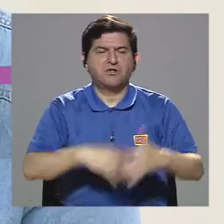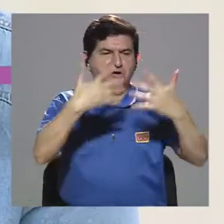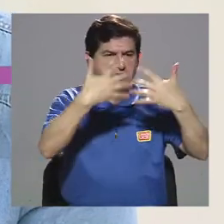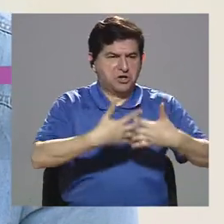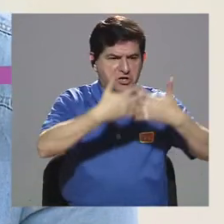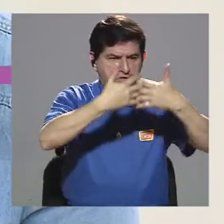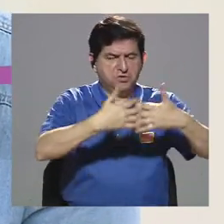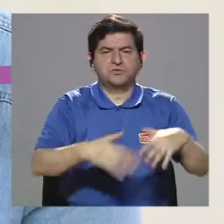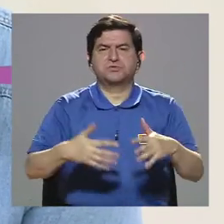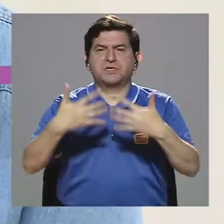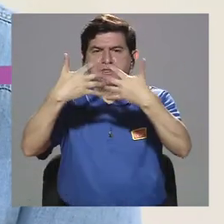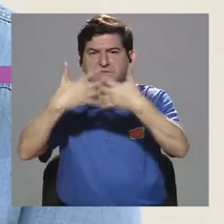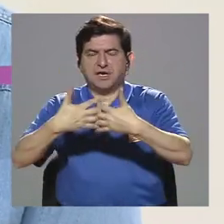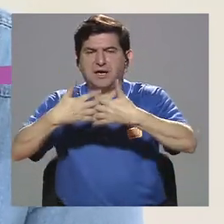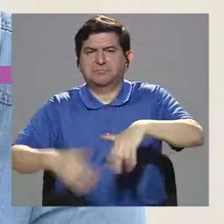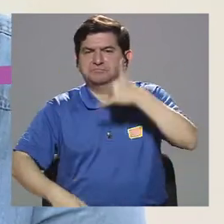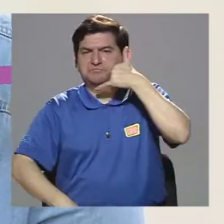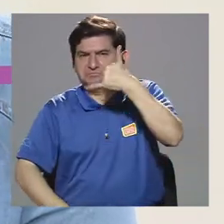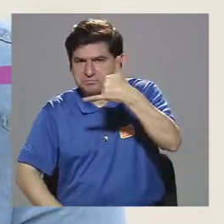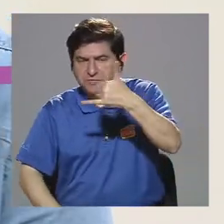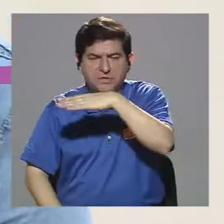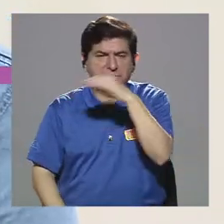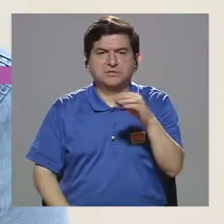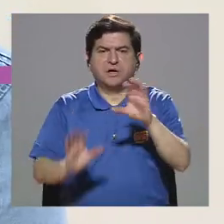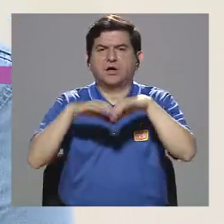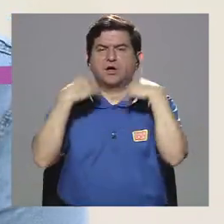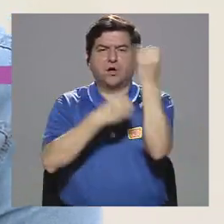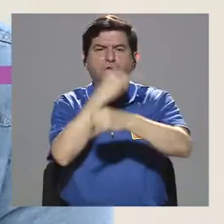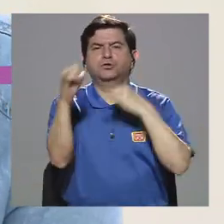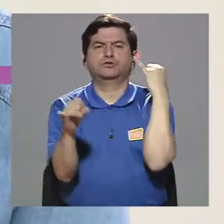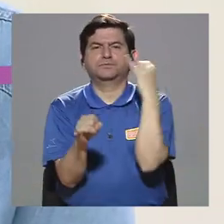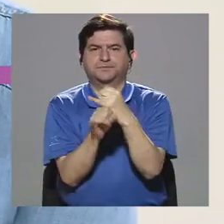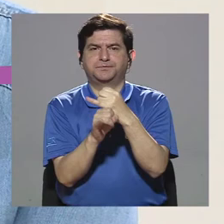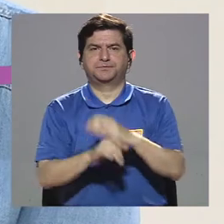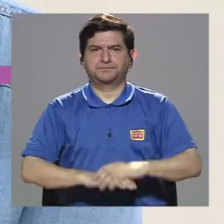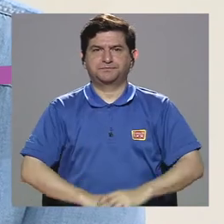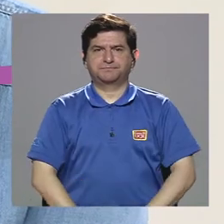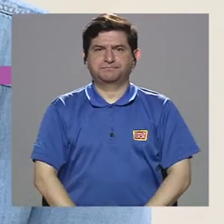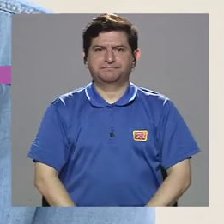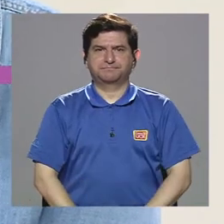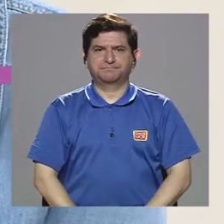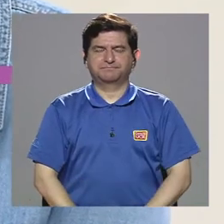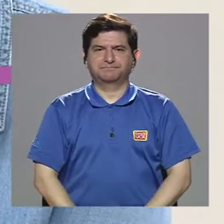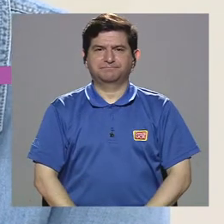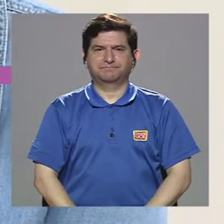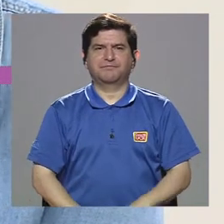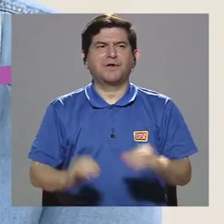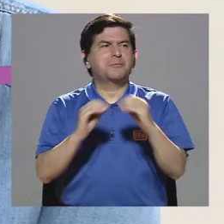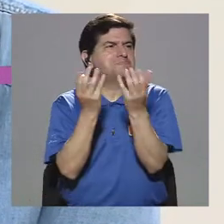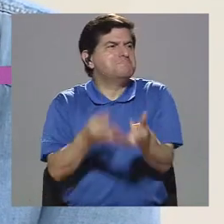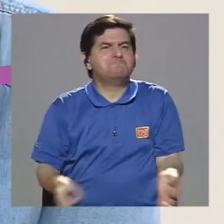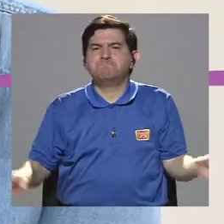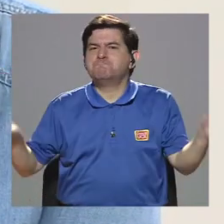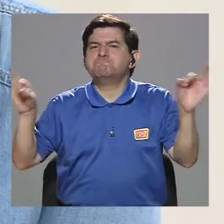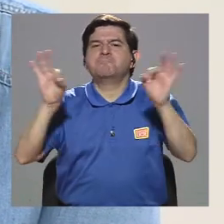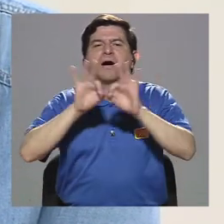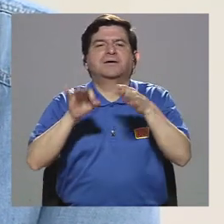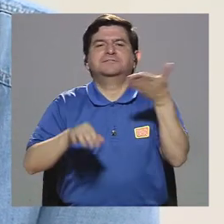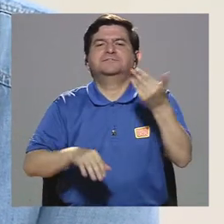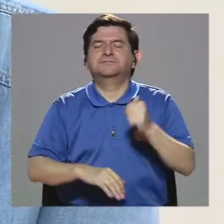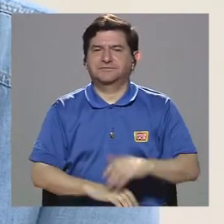operadoras telefónicas o incluso organismos internacionales. Lo más importante es